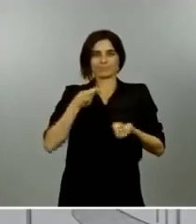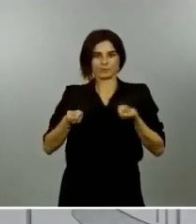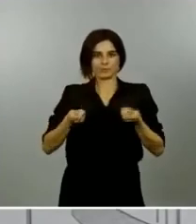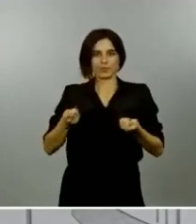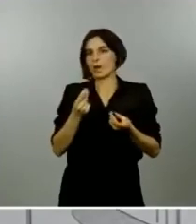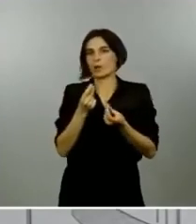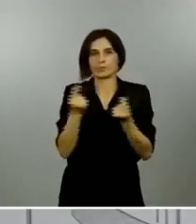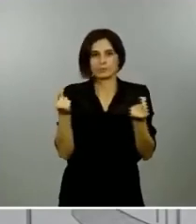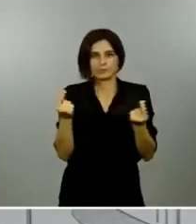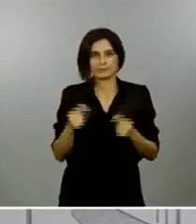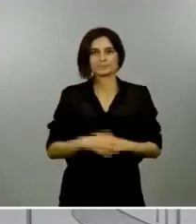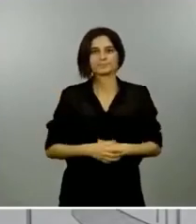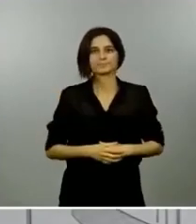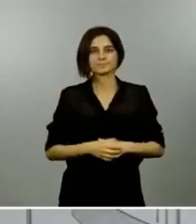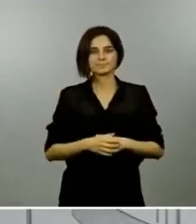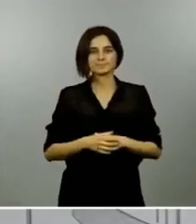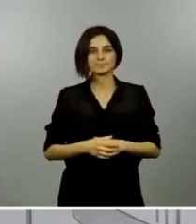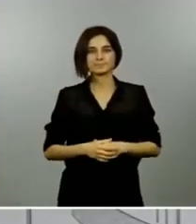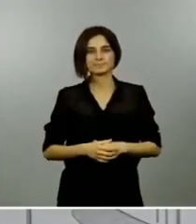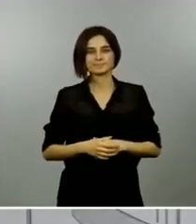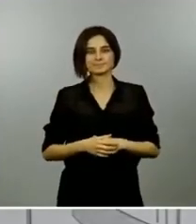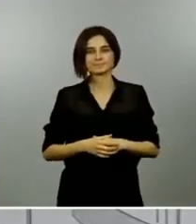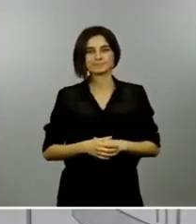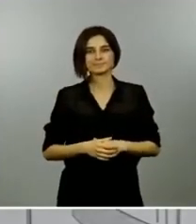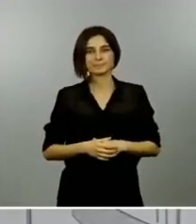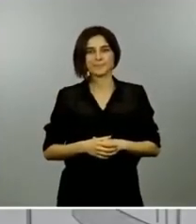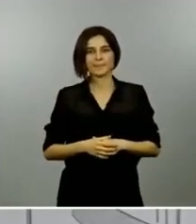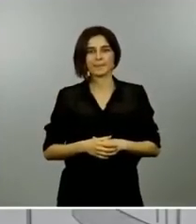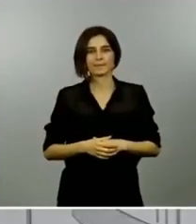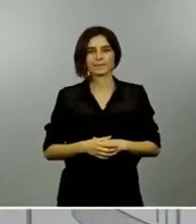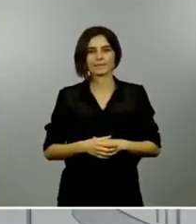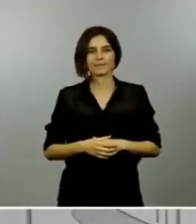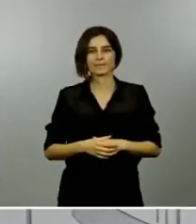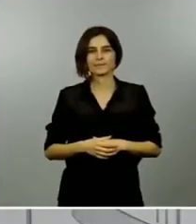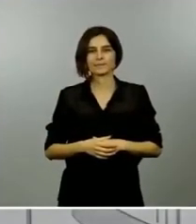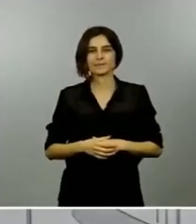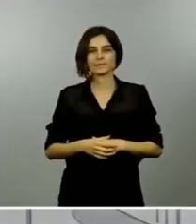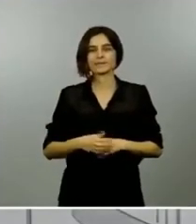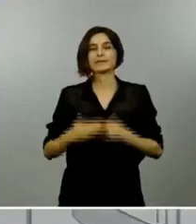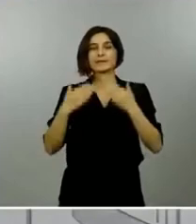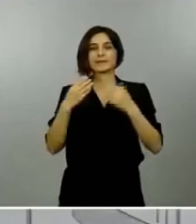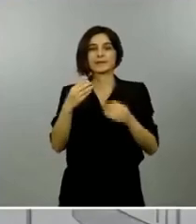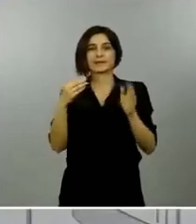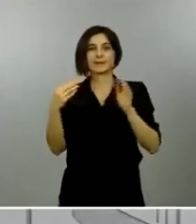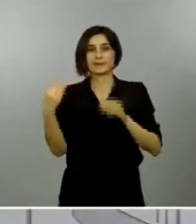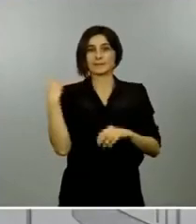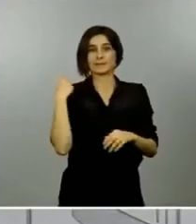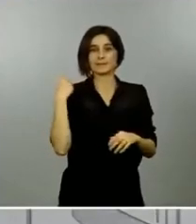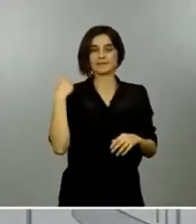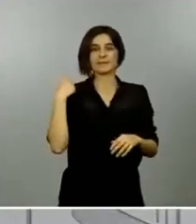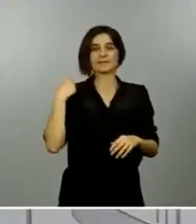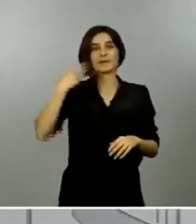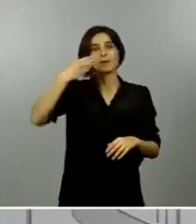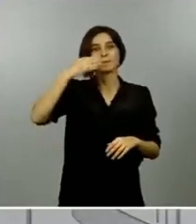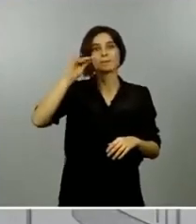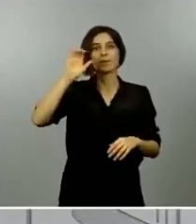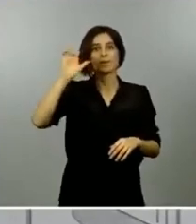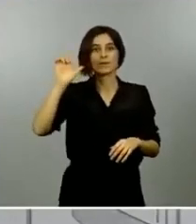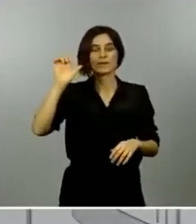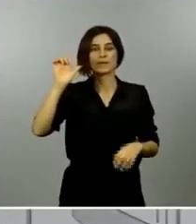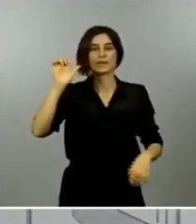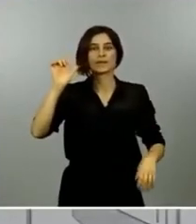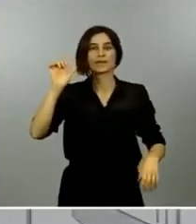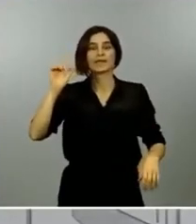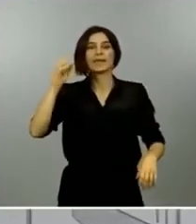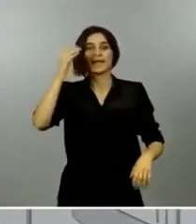con el BOE lo que dice usted entiendo que que se refiere a una segunda residencia dentro de la provincia o